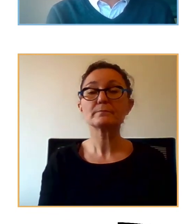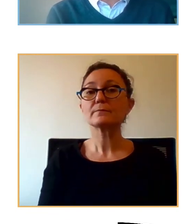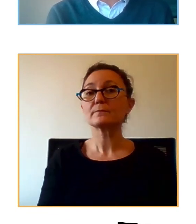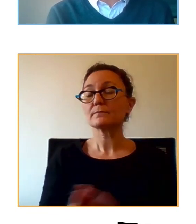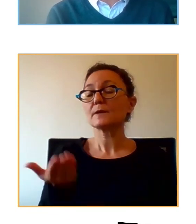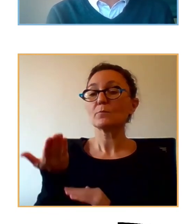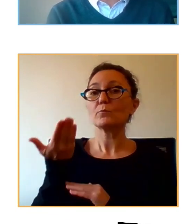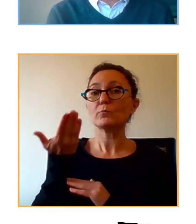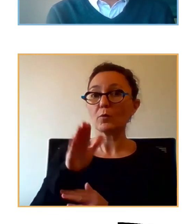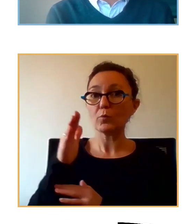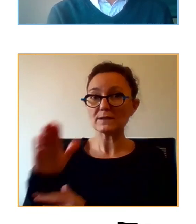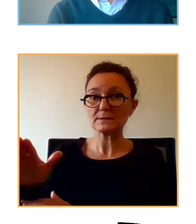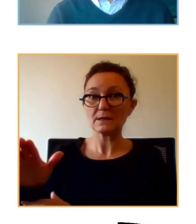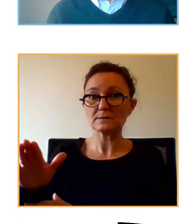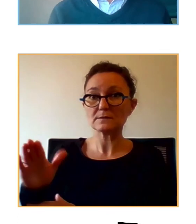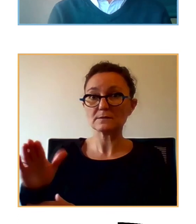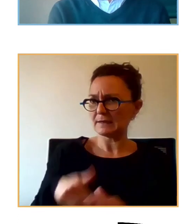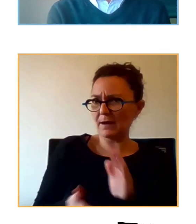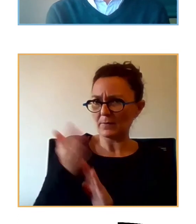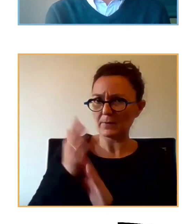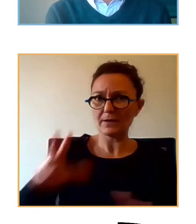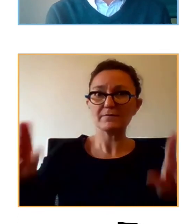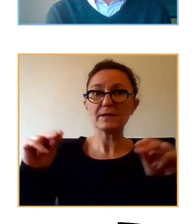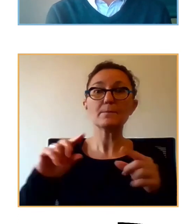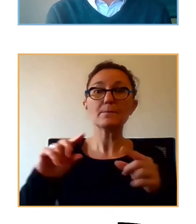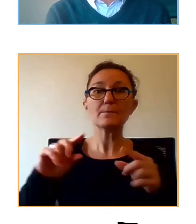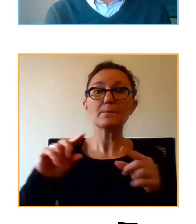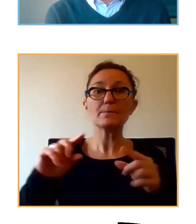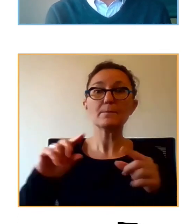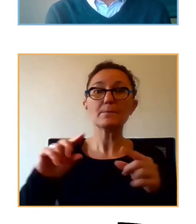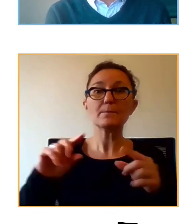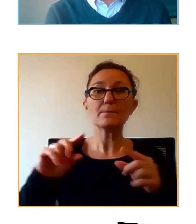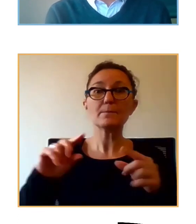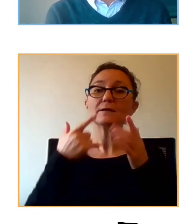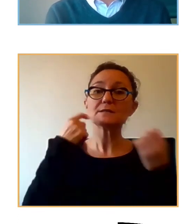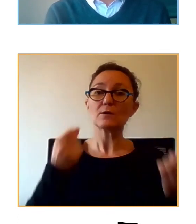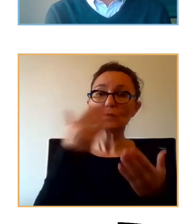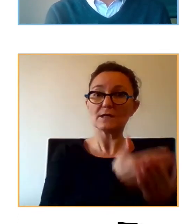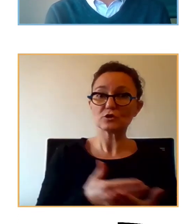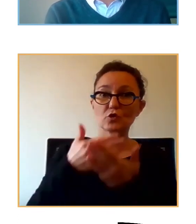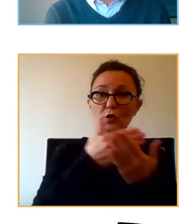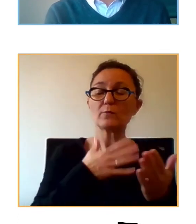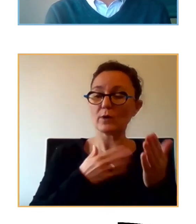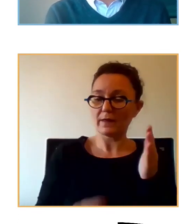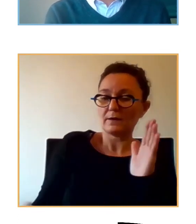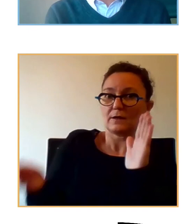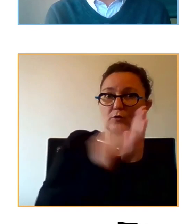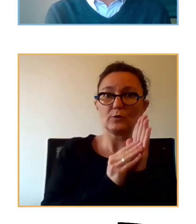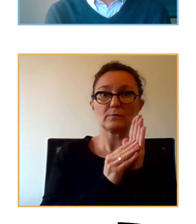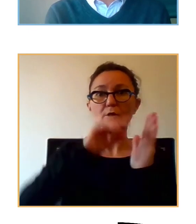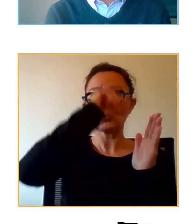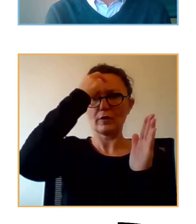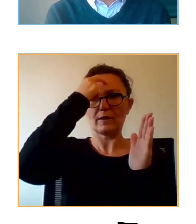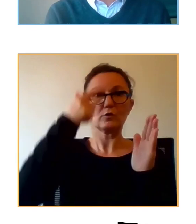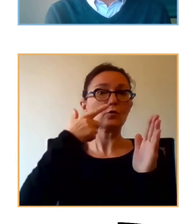propuesta así ya terminando estaríamos hablando de uno que en el plan de salud escolar el segundo se puede incluir el concepto de salud